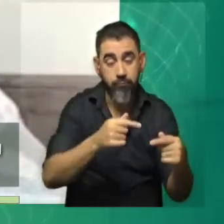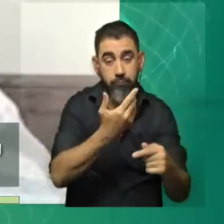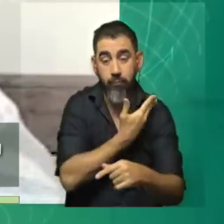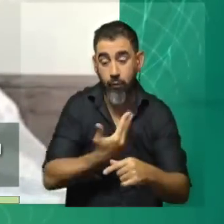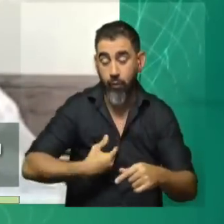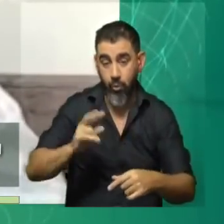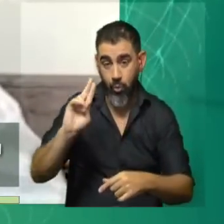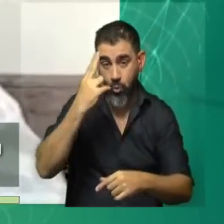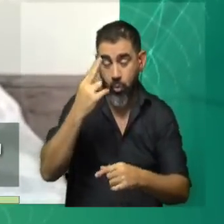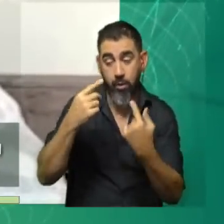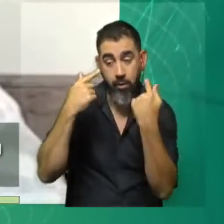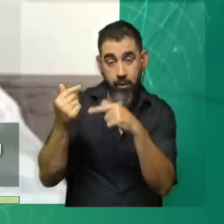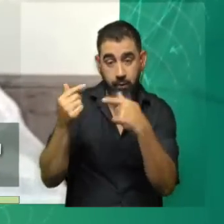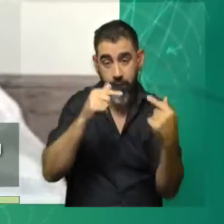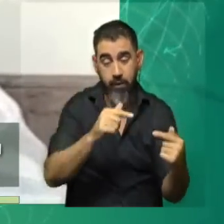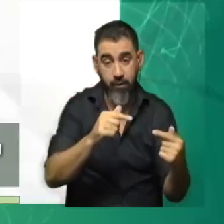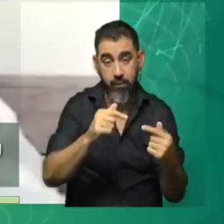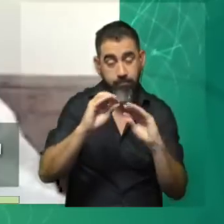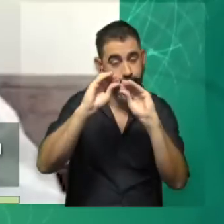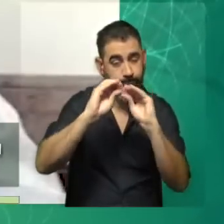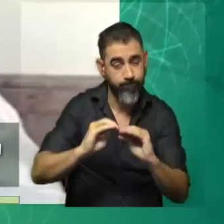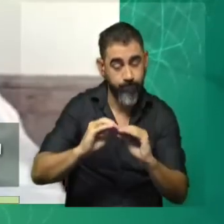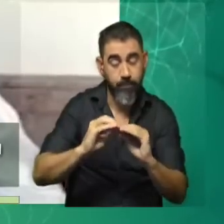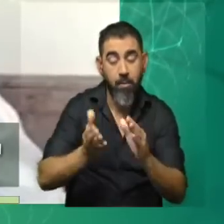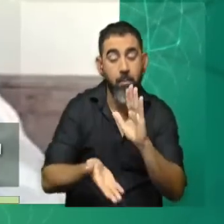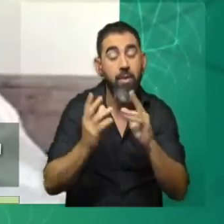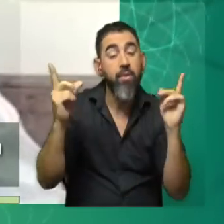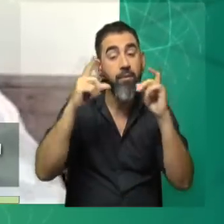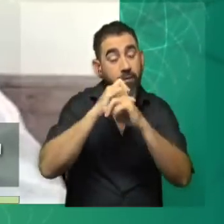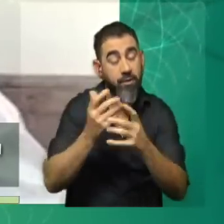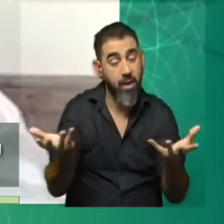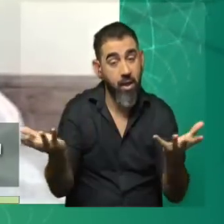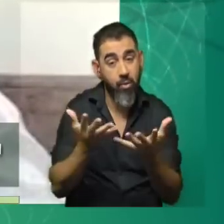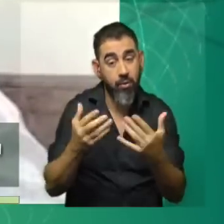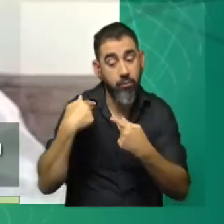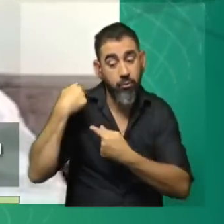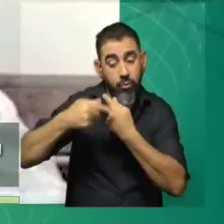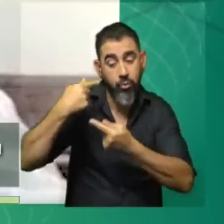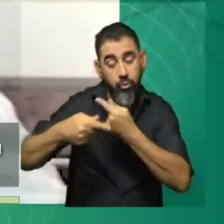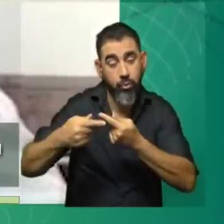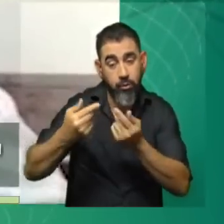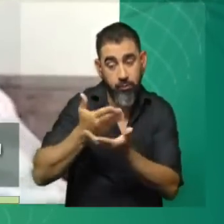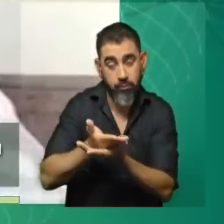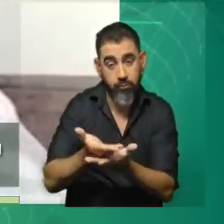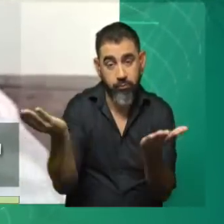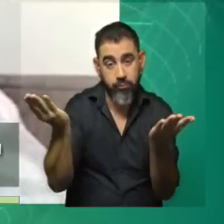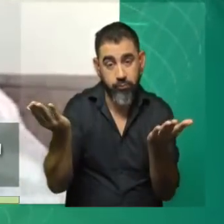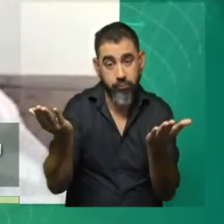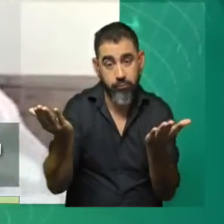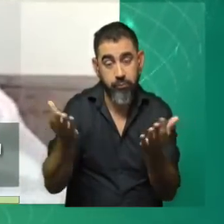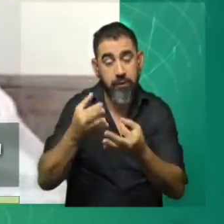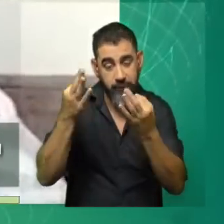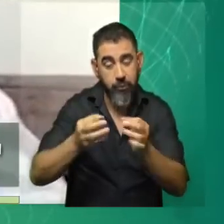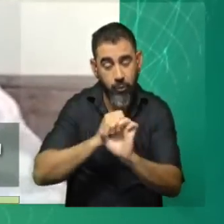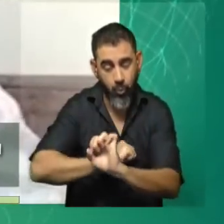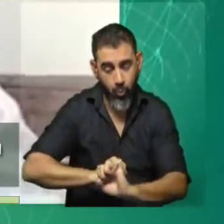hay en Uruguay. Intentar recalcular. Ahora viene lo más difícil, que es darle continuidad a esa señal. Seguramente lo